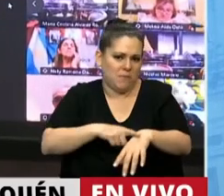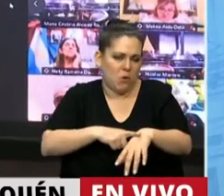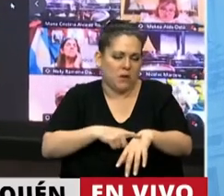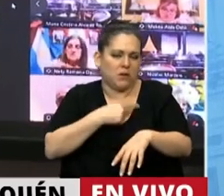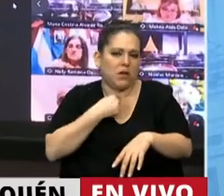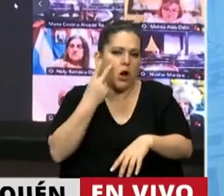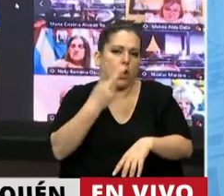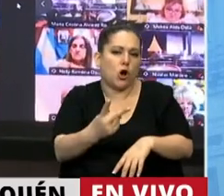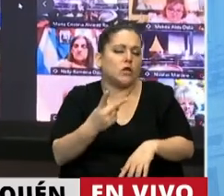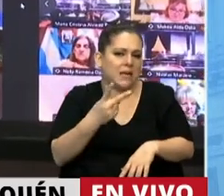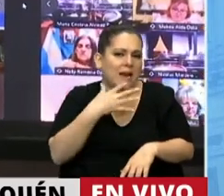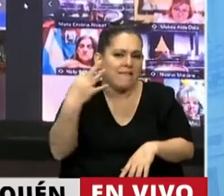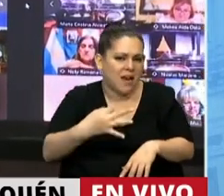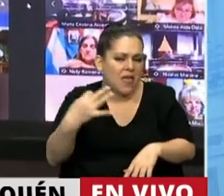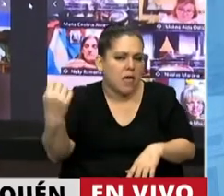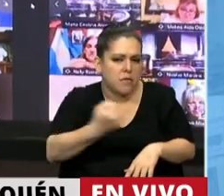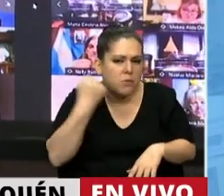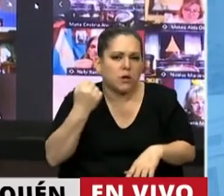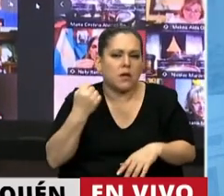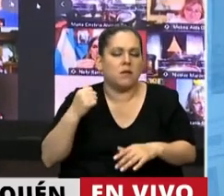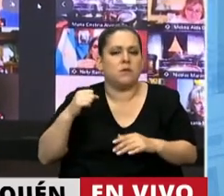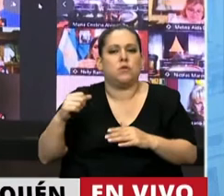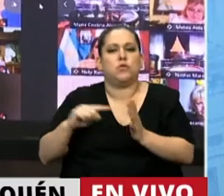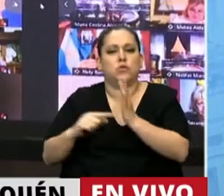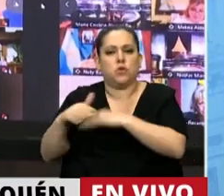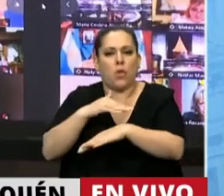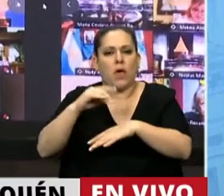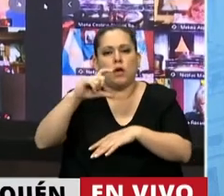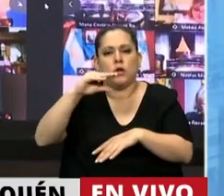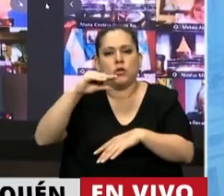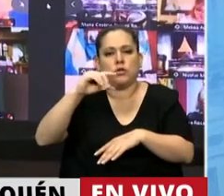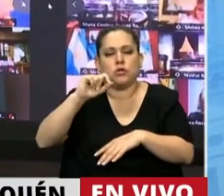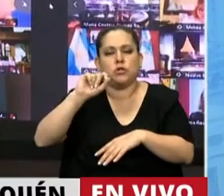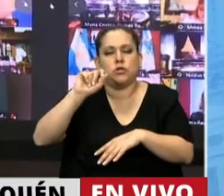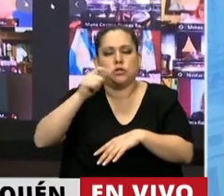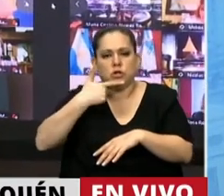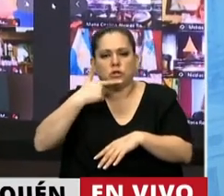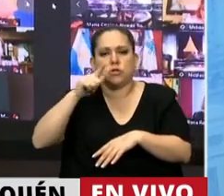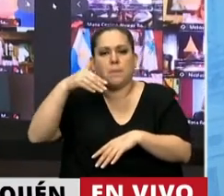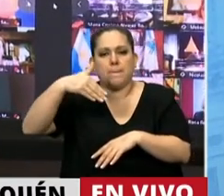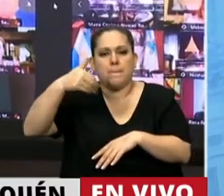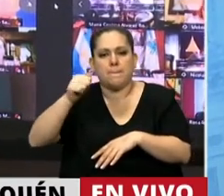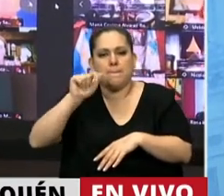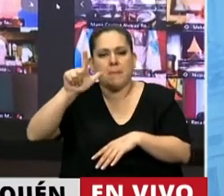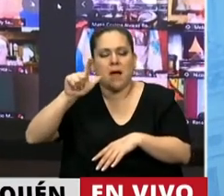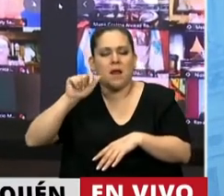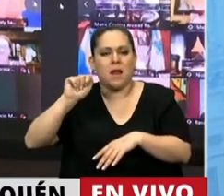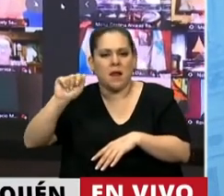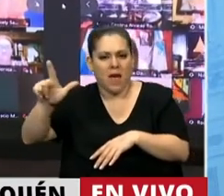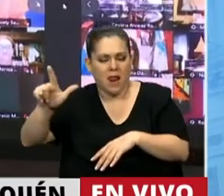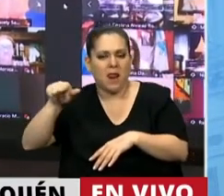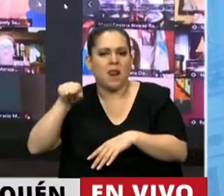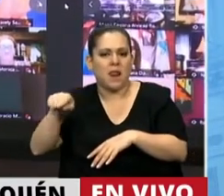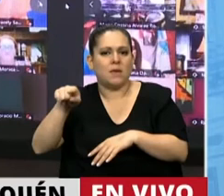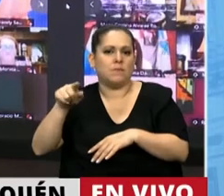la gran relevancia de la ciudad de Chosmalal como capital histórica de nuestra querida provincia de Neuquén,